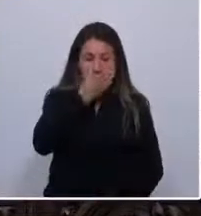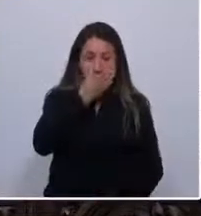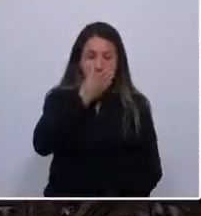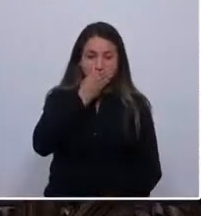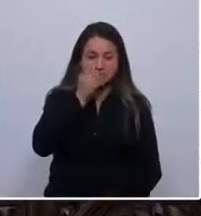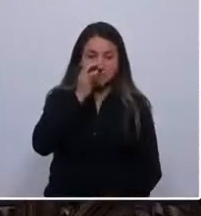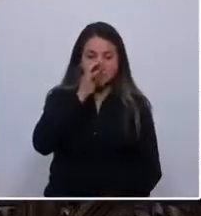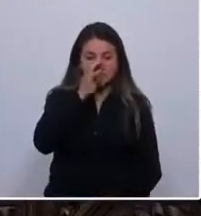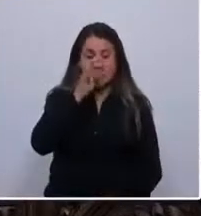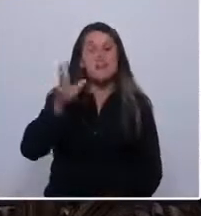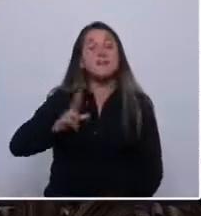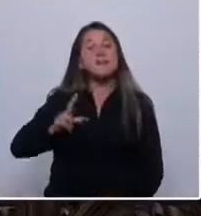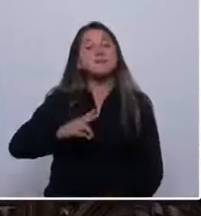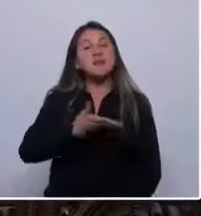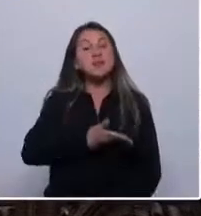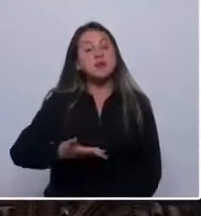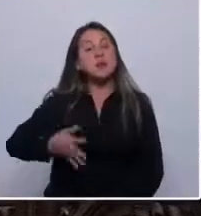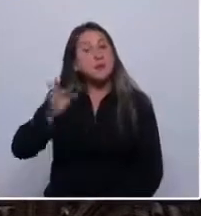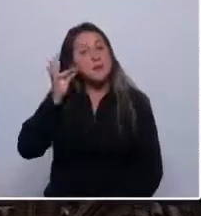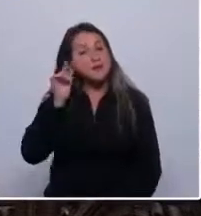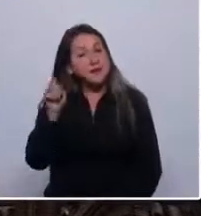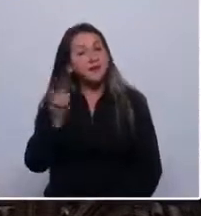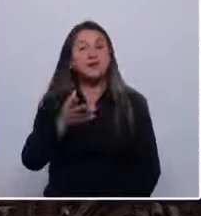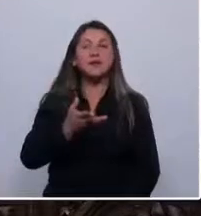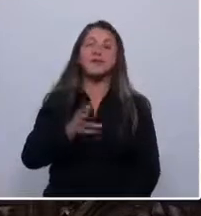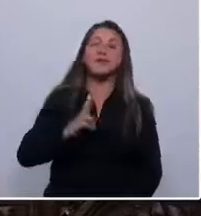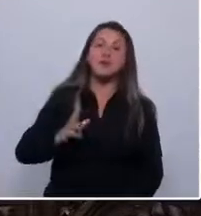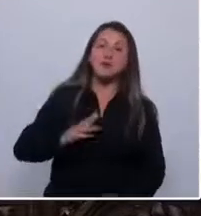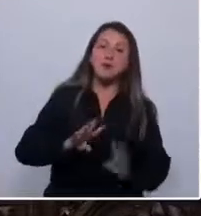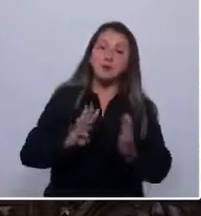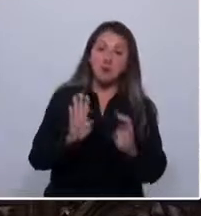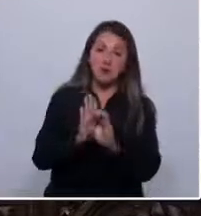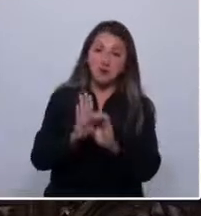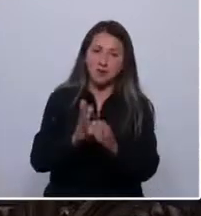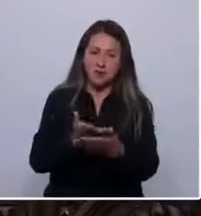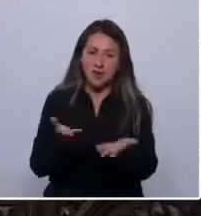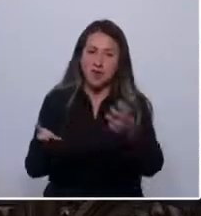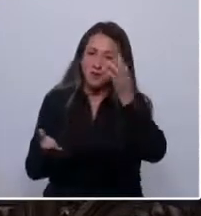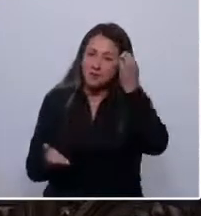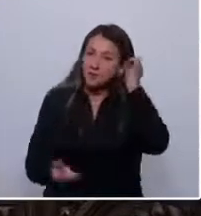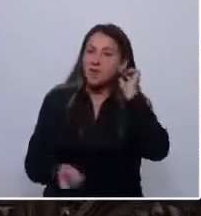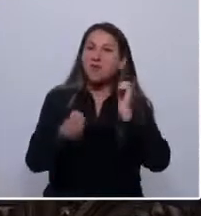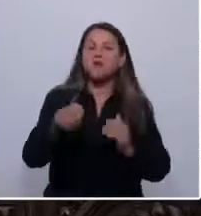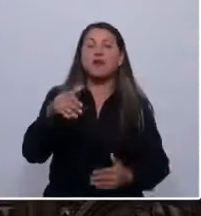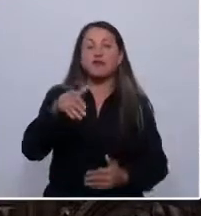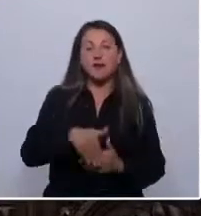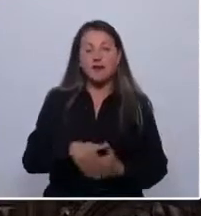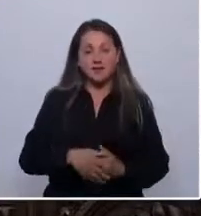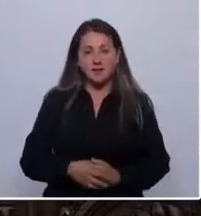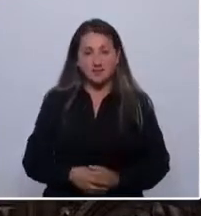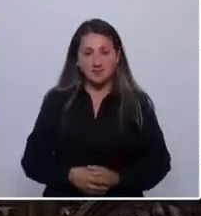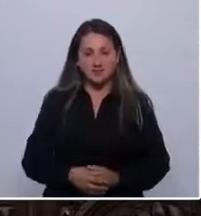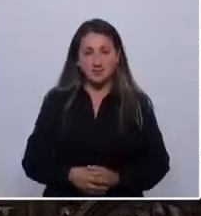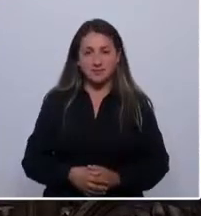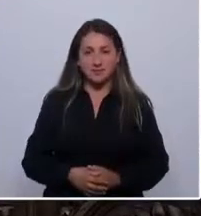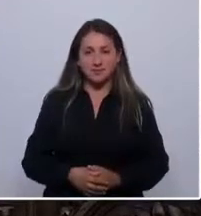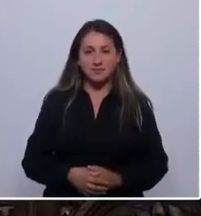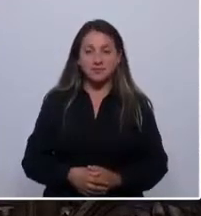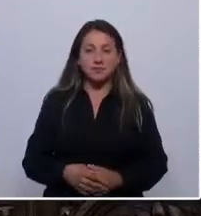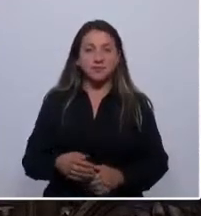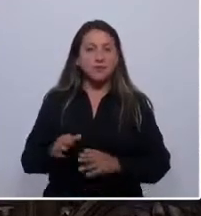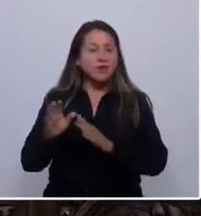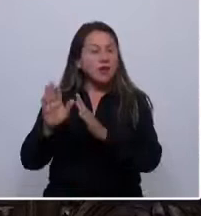Señora Presidenta, estimados convencionales, buenas tardes. He escuchado